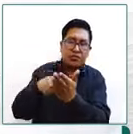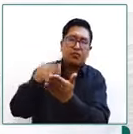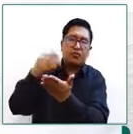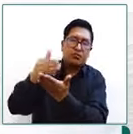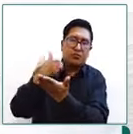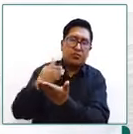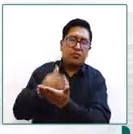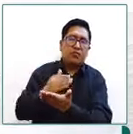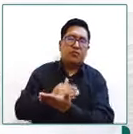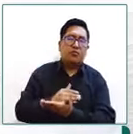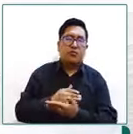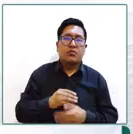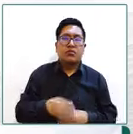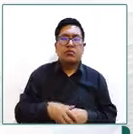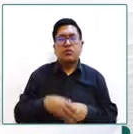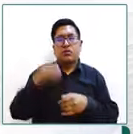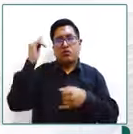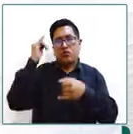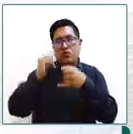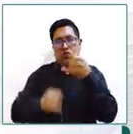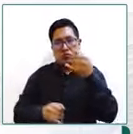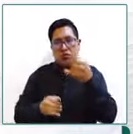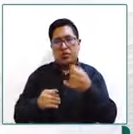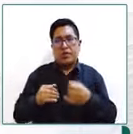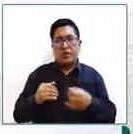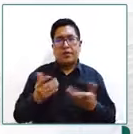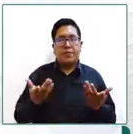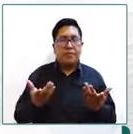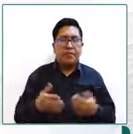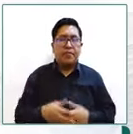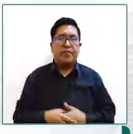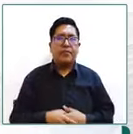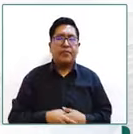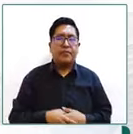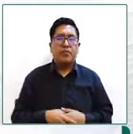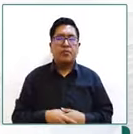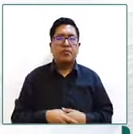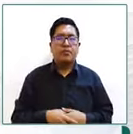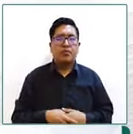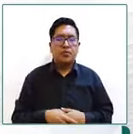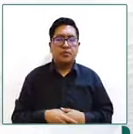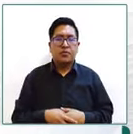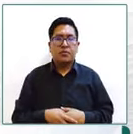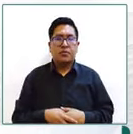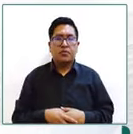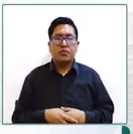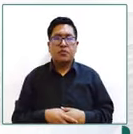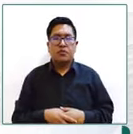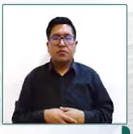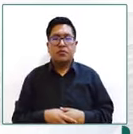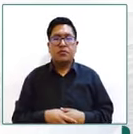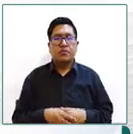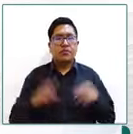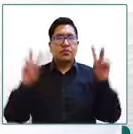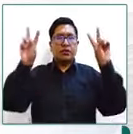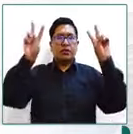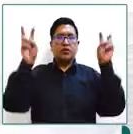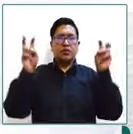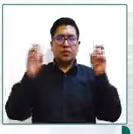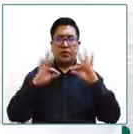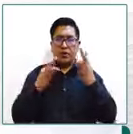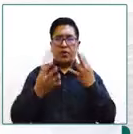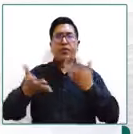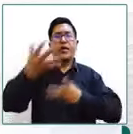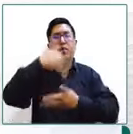también en última instancia el tema el tema de las integración familiar